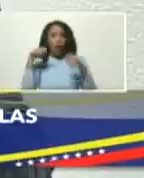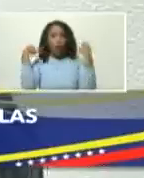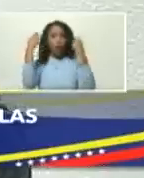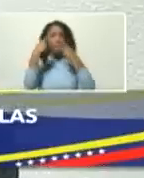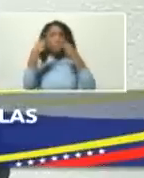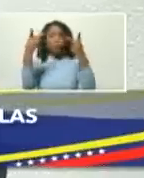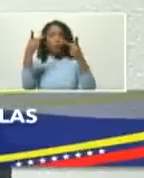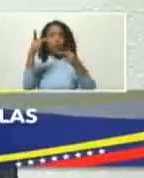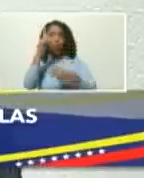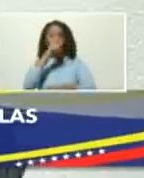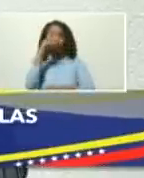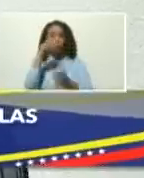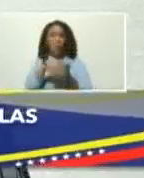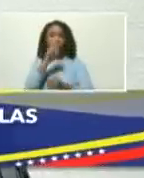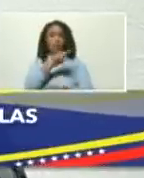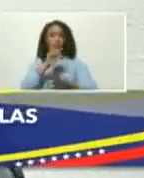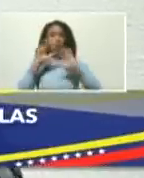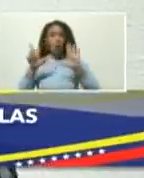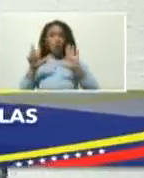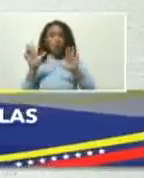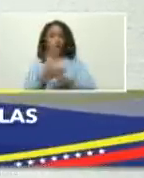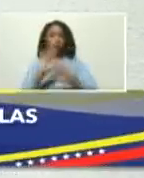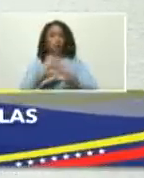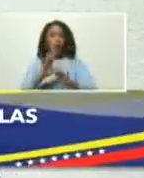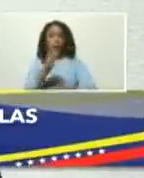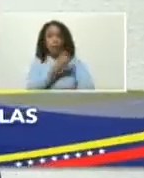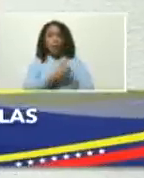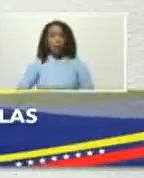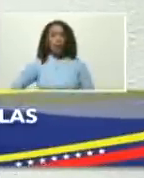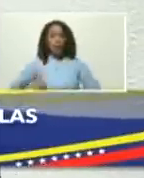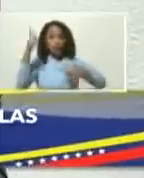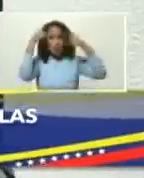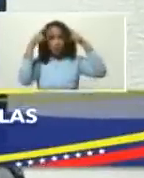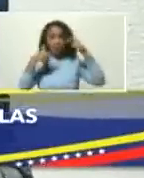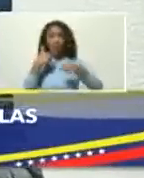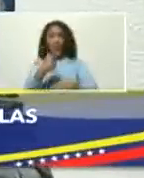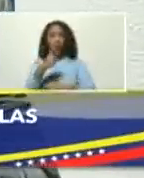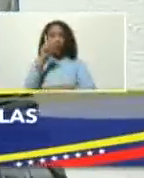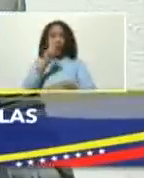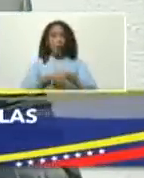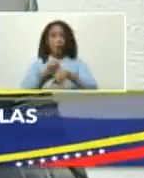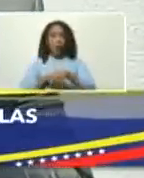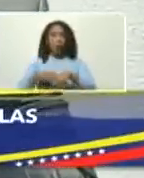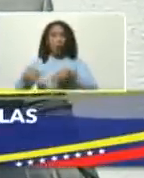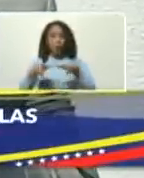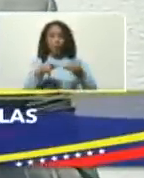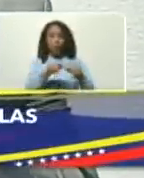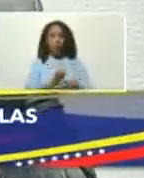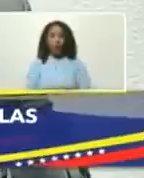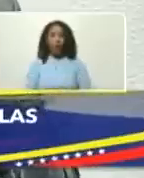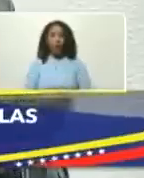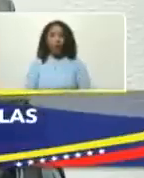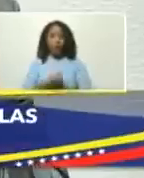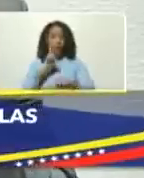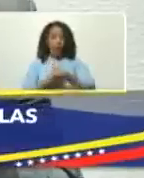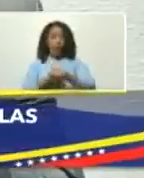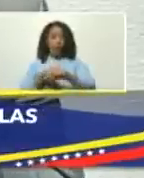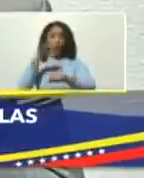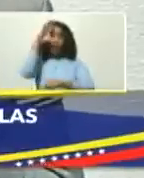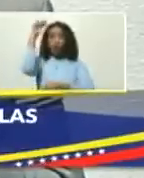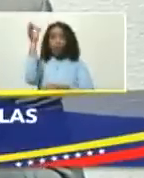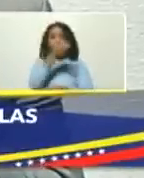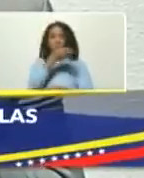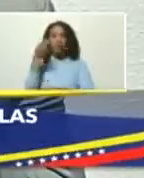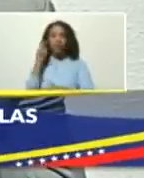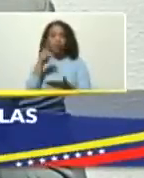año 2018 ya el presidente Chávez había anunciado en algún momento alguna zona y el tiempo de Dios es perfecto